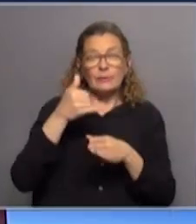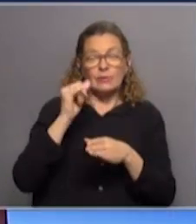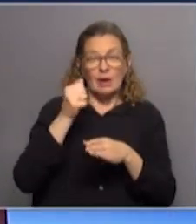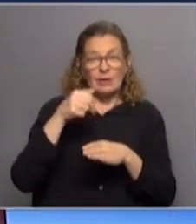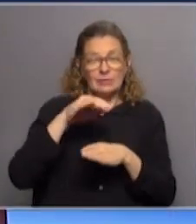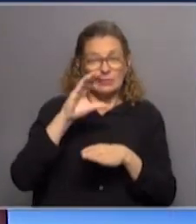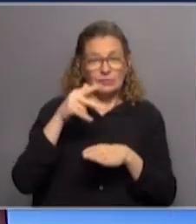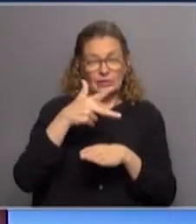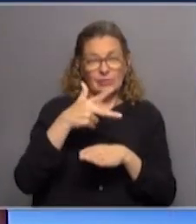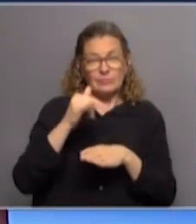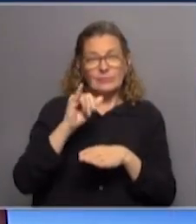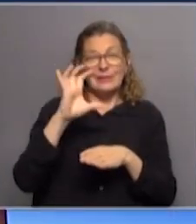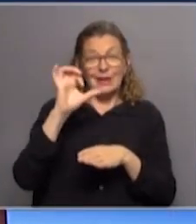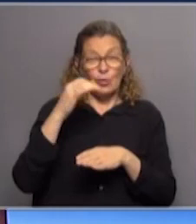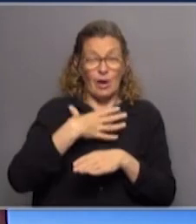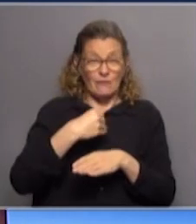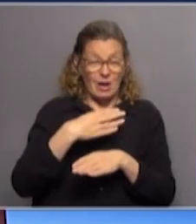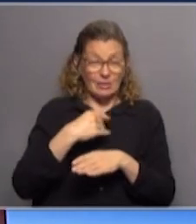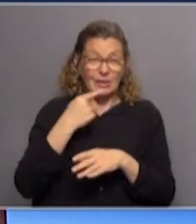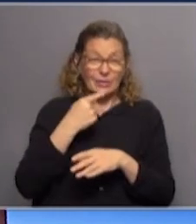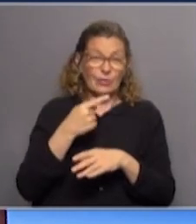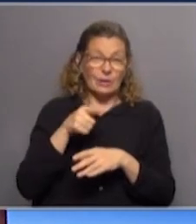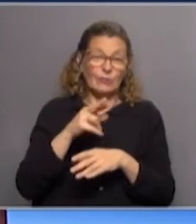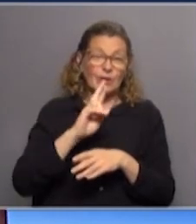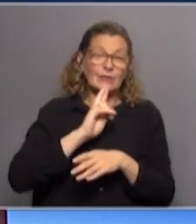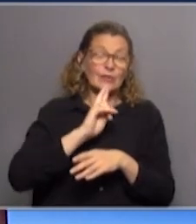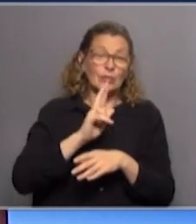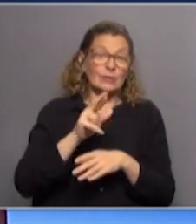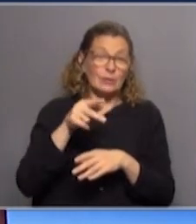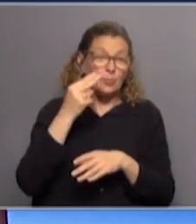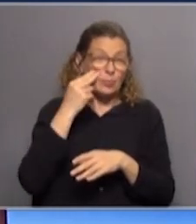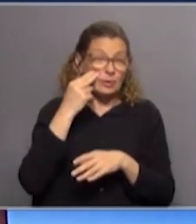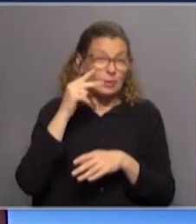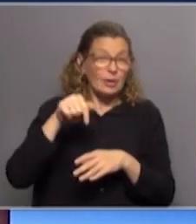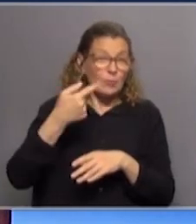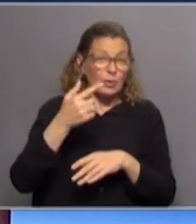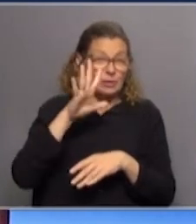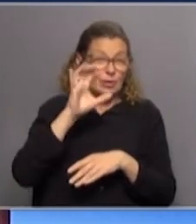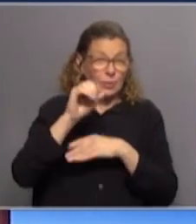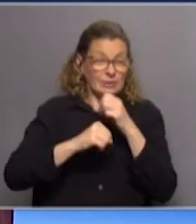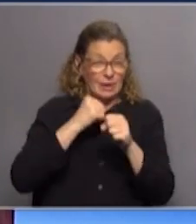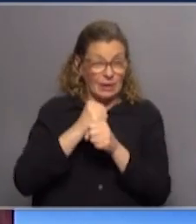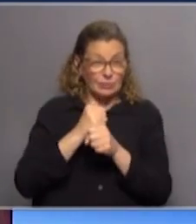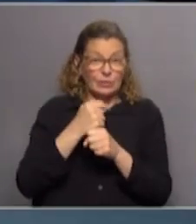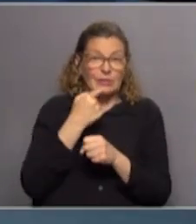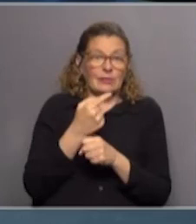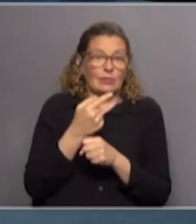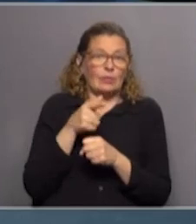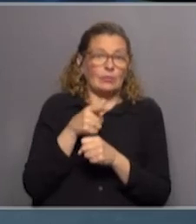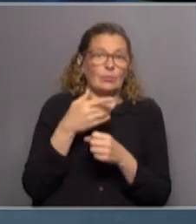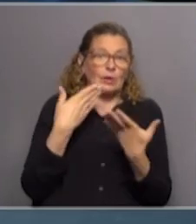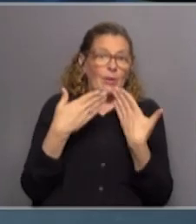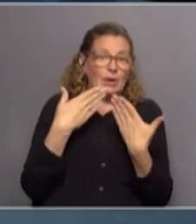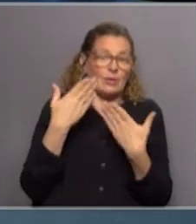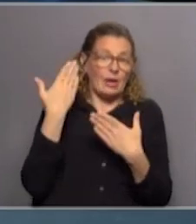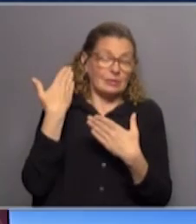senadora del Partido Nacional, que dijo que había que resolver este problema después de 50 años, refiriéndose a lo que había